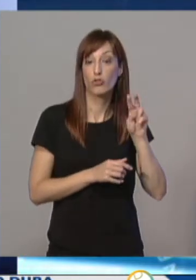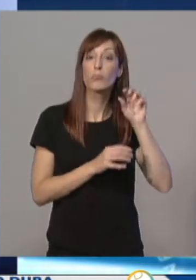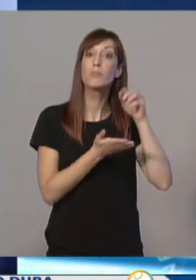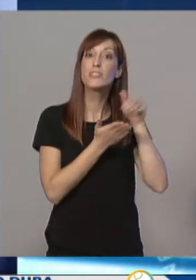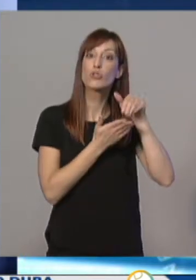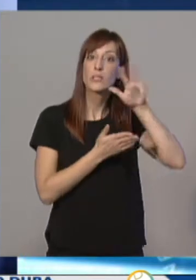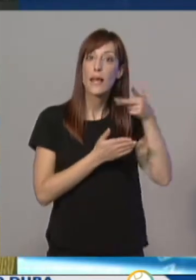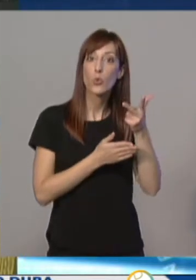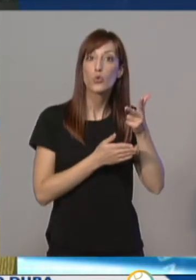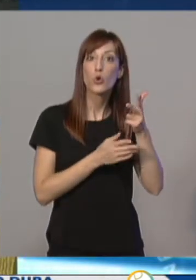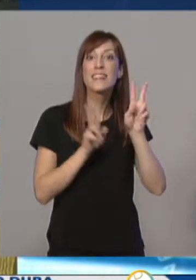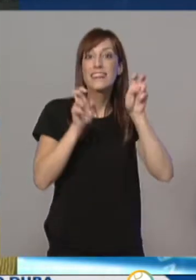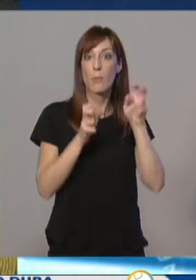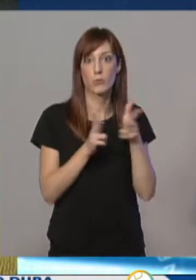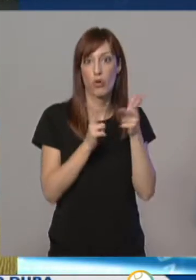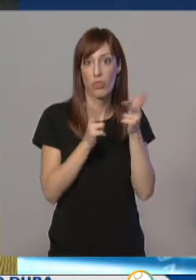en la Rioja.